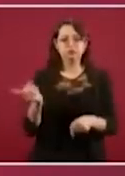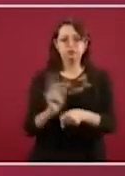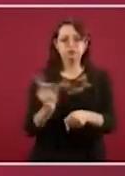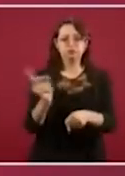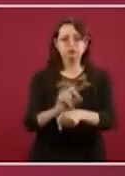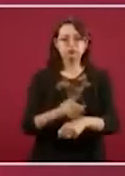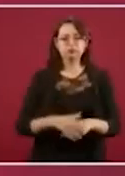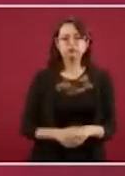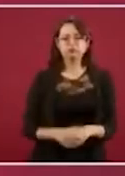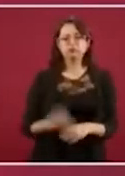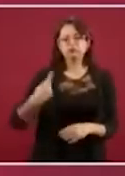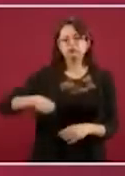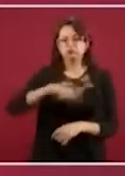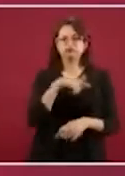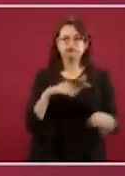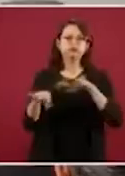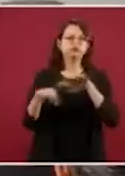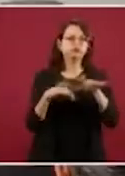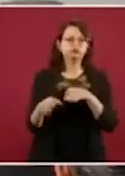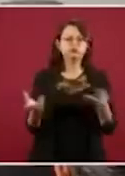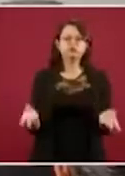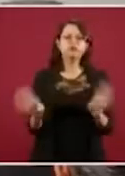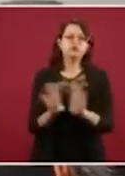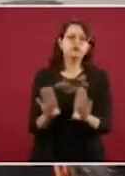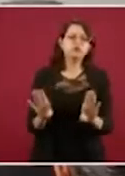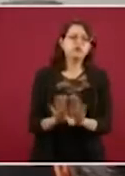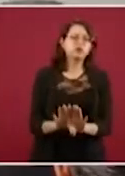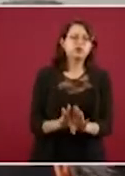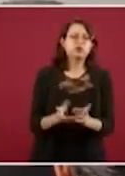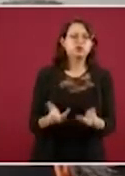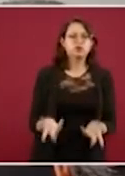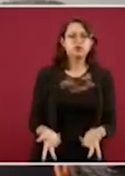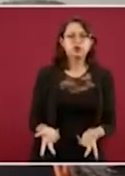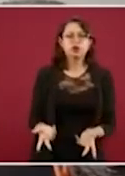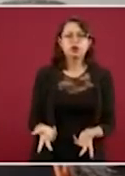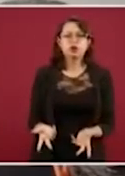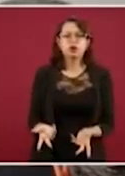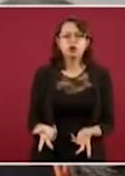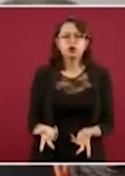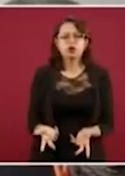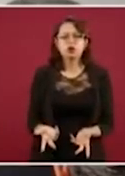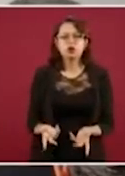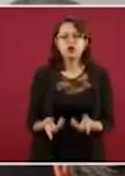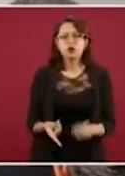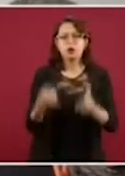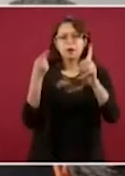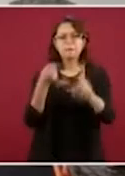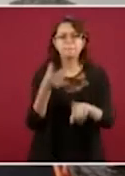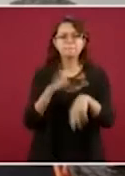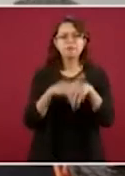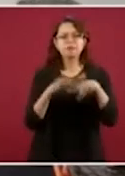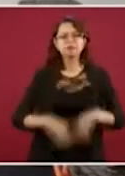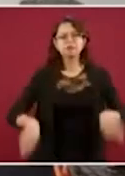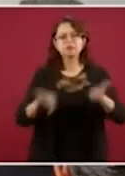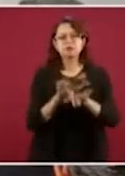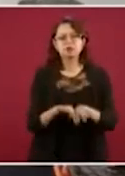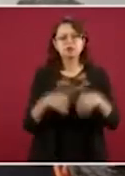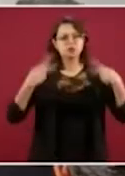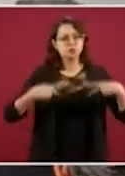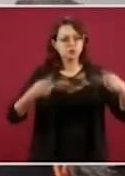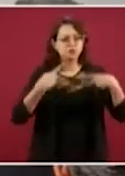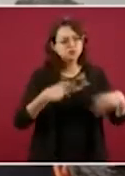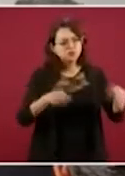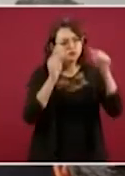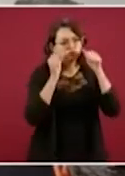asiste. ¿Cómo lo trabajamos? Entonces, la forma más… sea, lo que ponemos énfasis nosotros es en escuchar a la